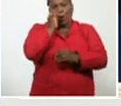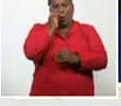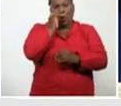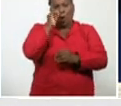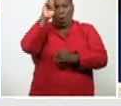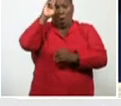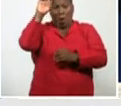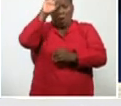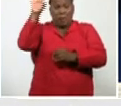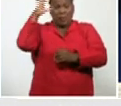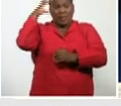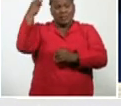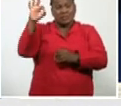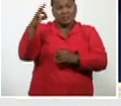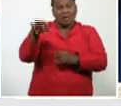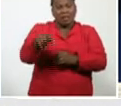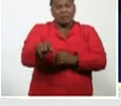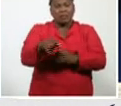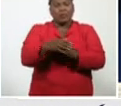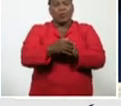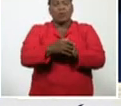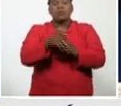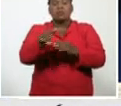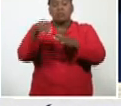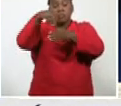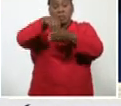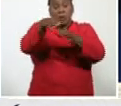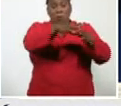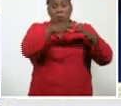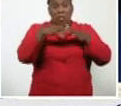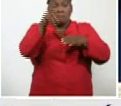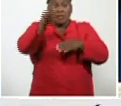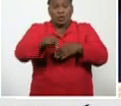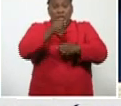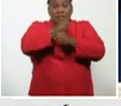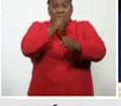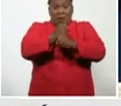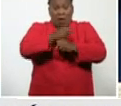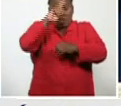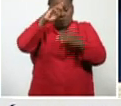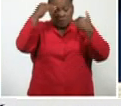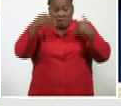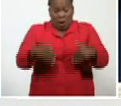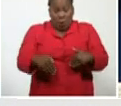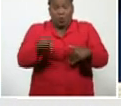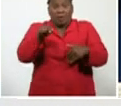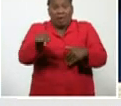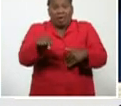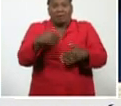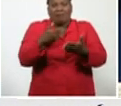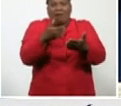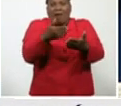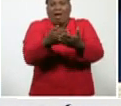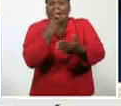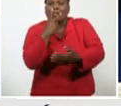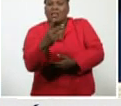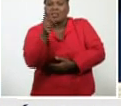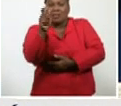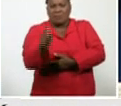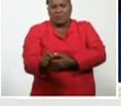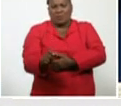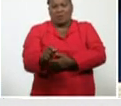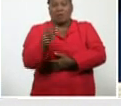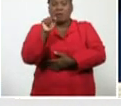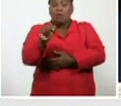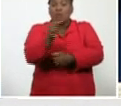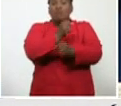y en la comunidad, en algunos casos, personal de salud, muy expuesto a riesgo, pues, se han utilizado, medicamentos,